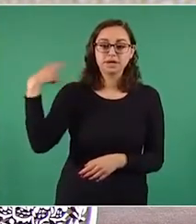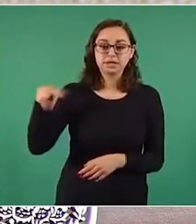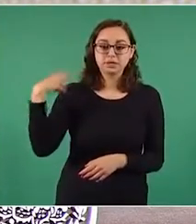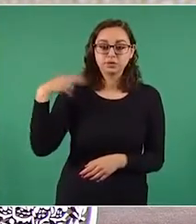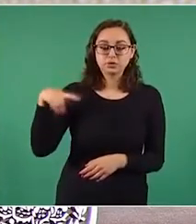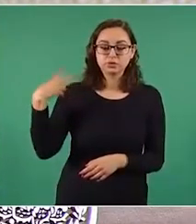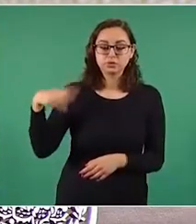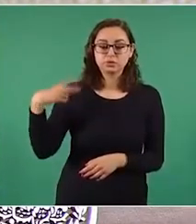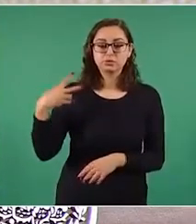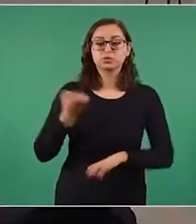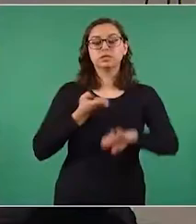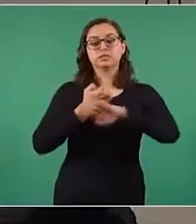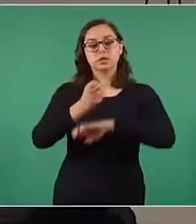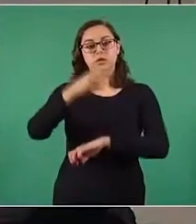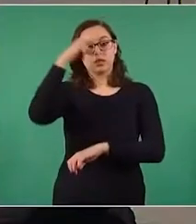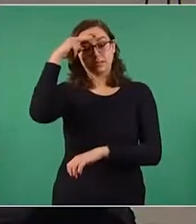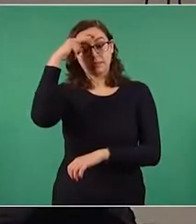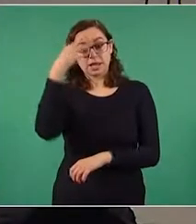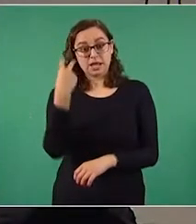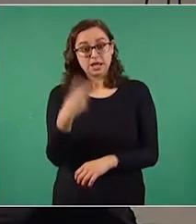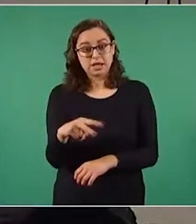IMSS en el Estado de México,